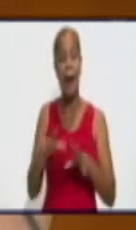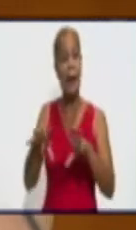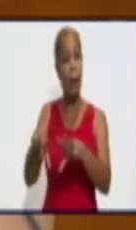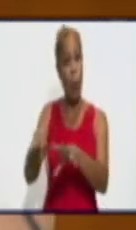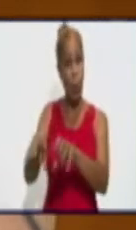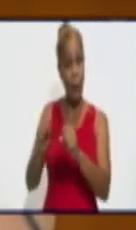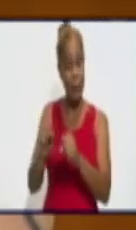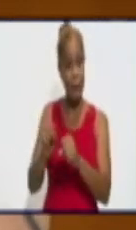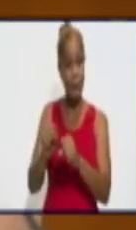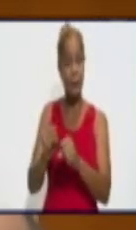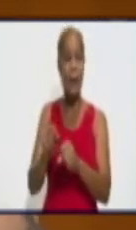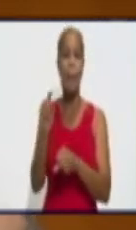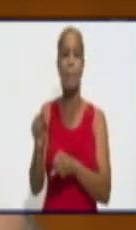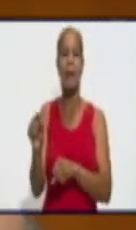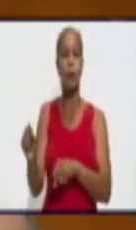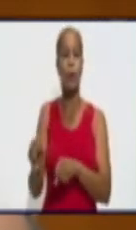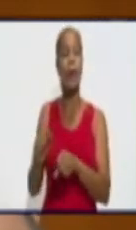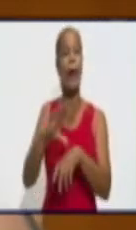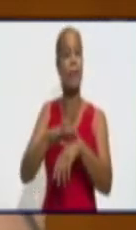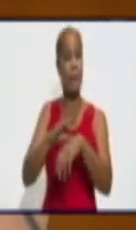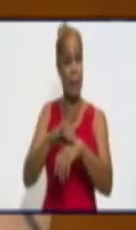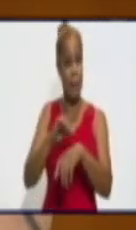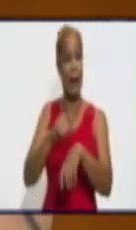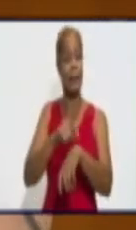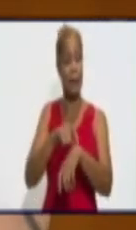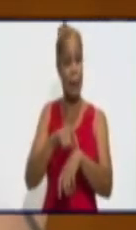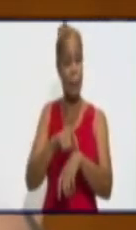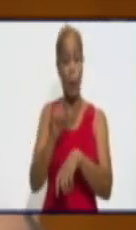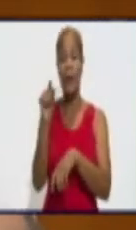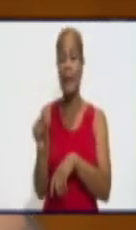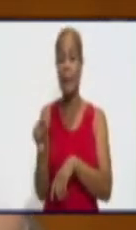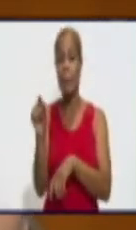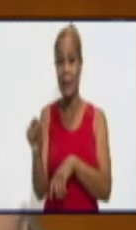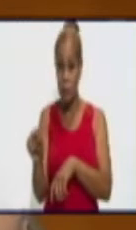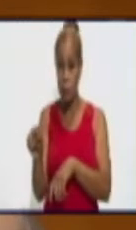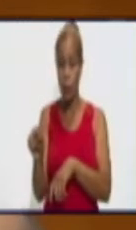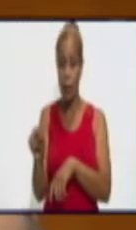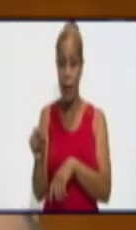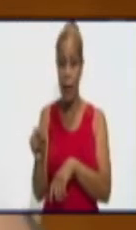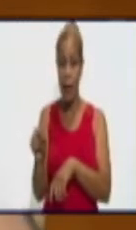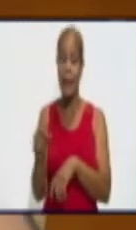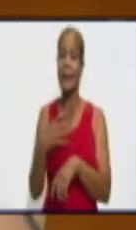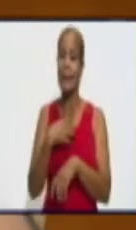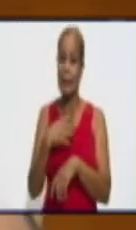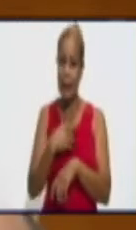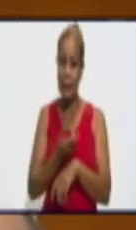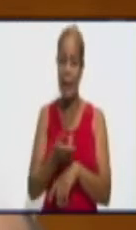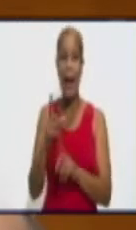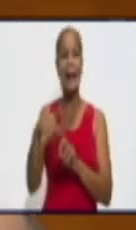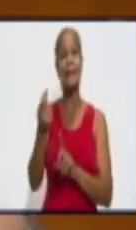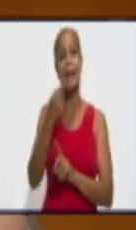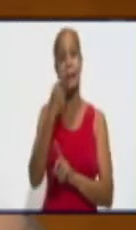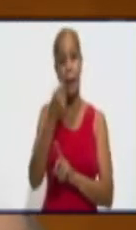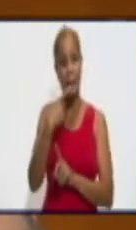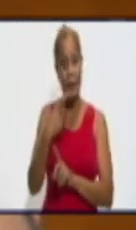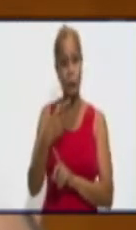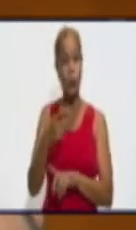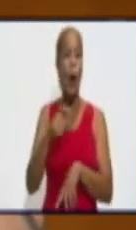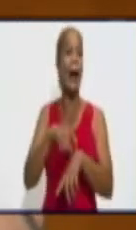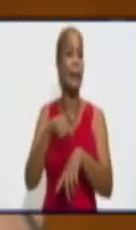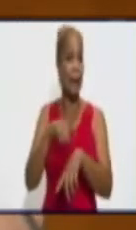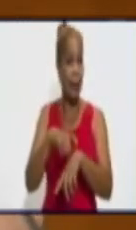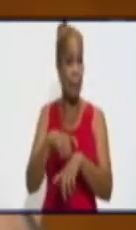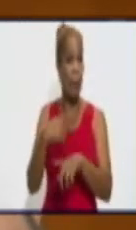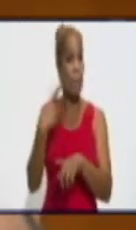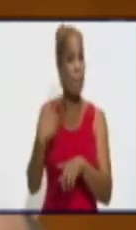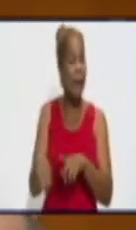aislamiento oportuno, que el paciente reciba oportunamente su tratamiento, que se aísle de manera oportuna. Pero